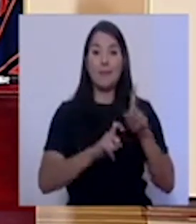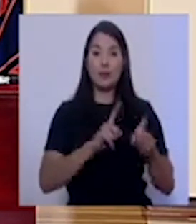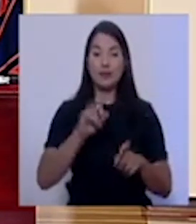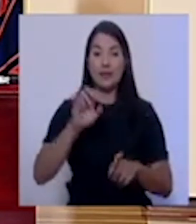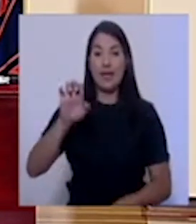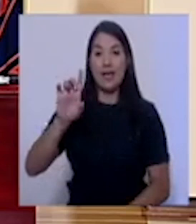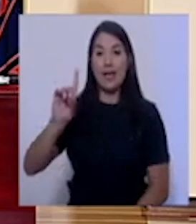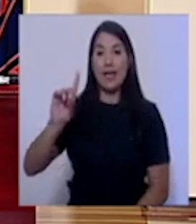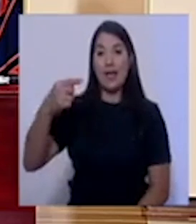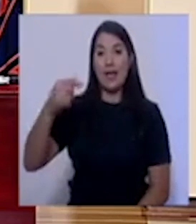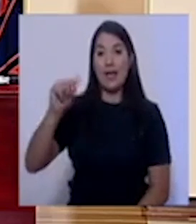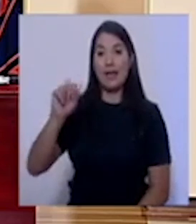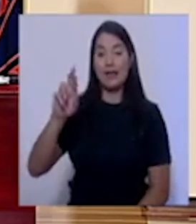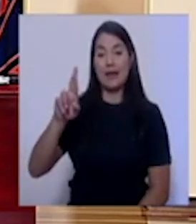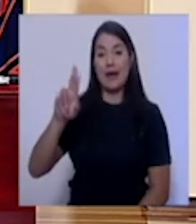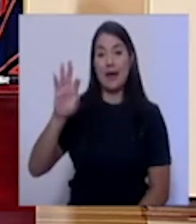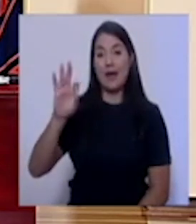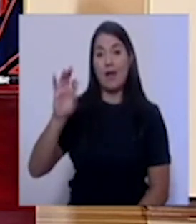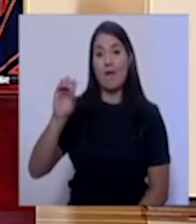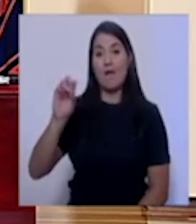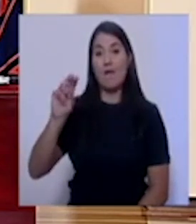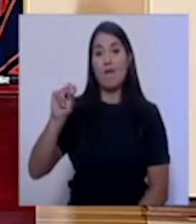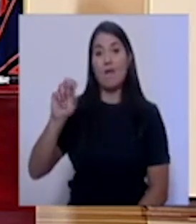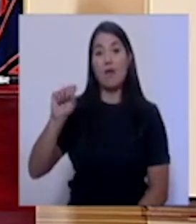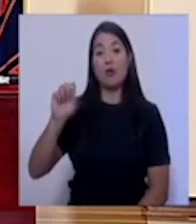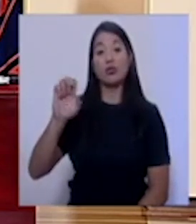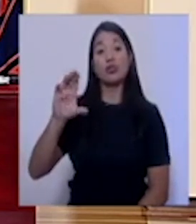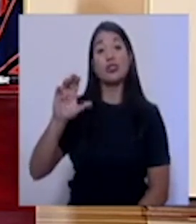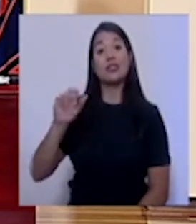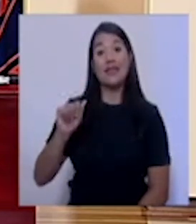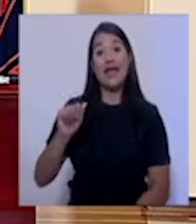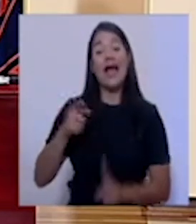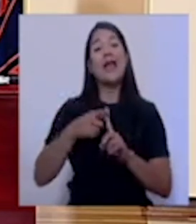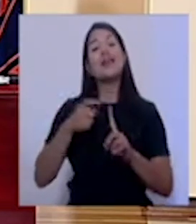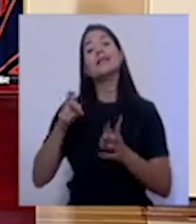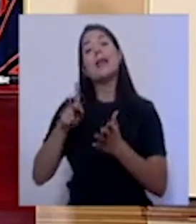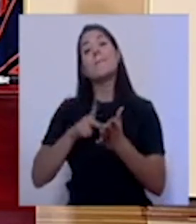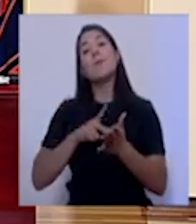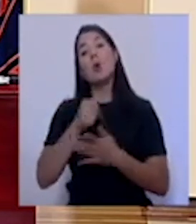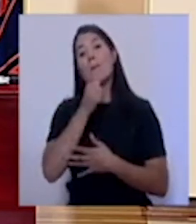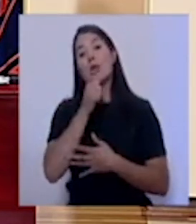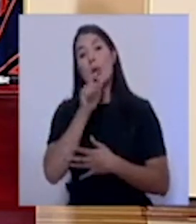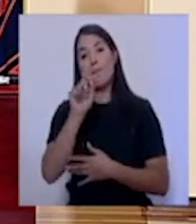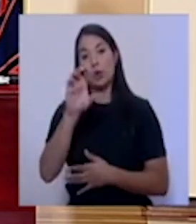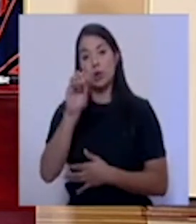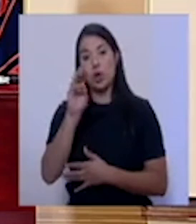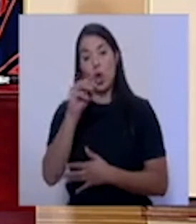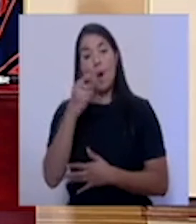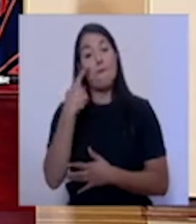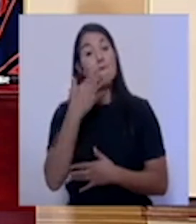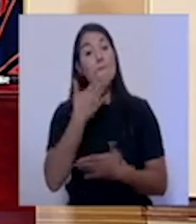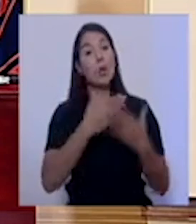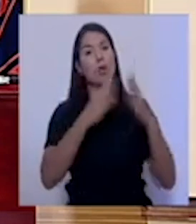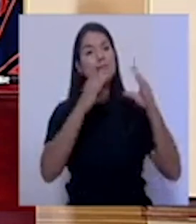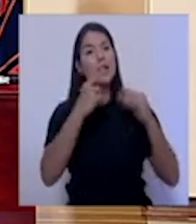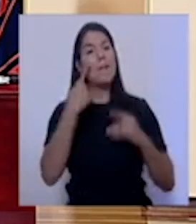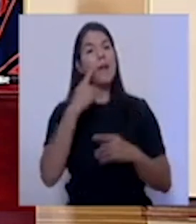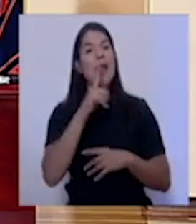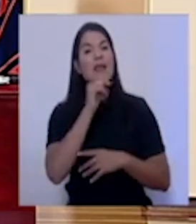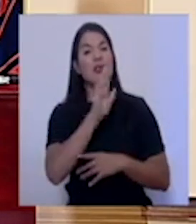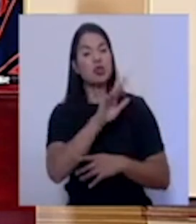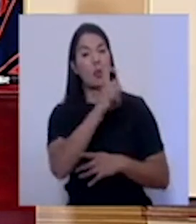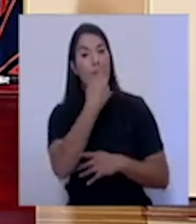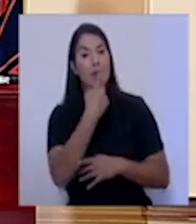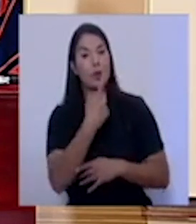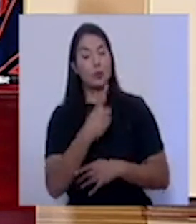Edgar Fonseca, de puroperiodismo.com. Muy buenas tardes, don Edgar, indicarnos a quién va dirigida su consulta. Muy buenas tardes,